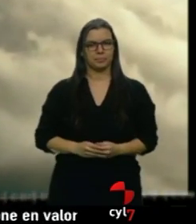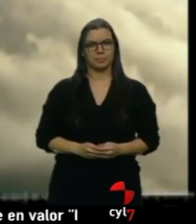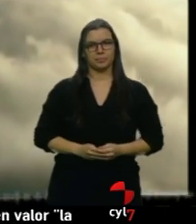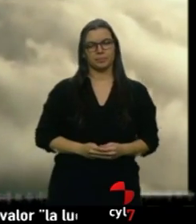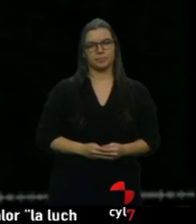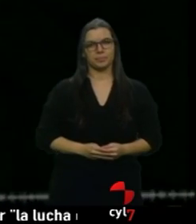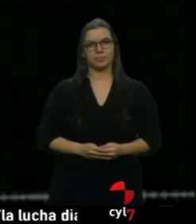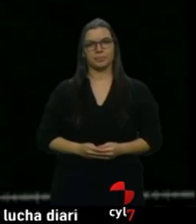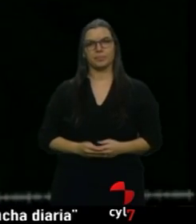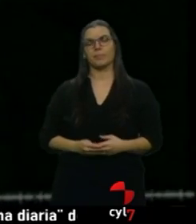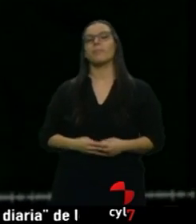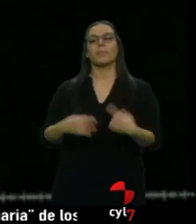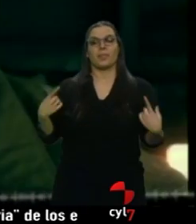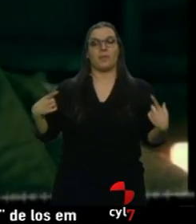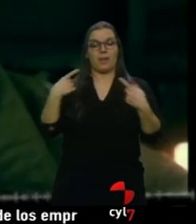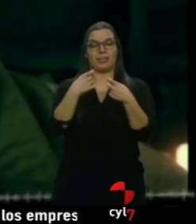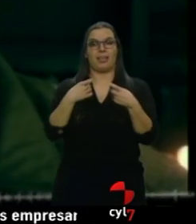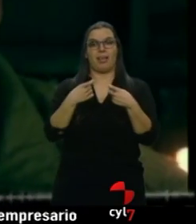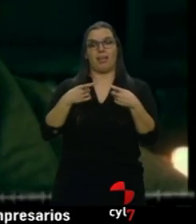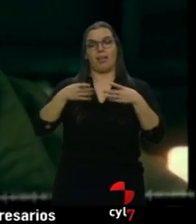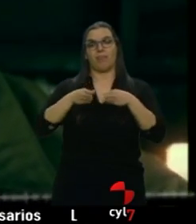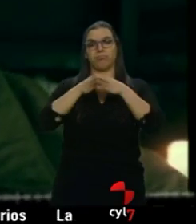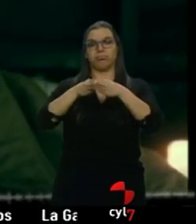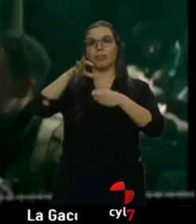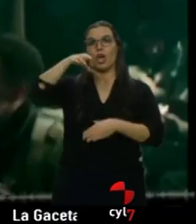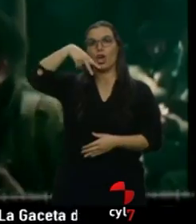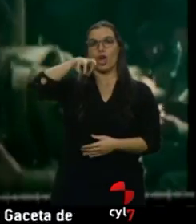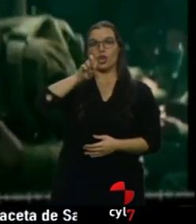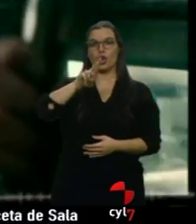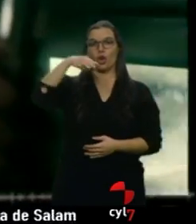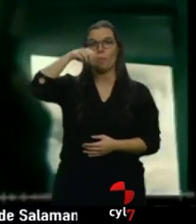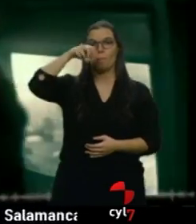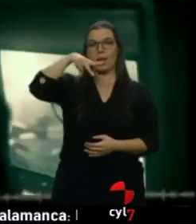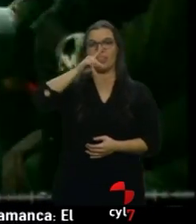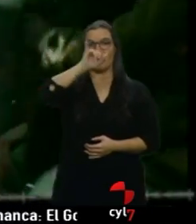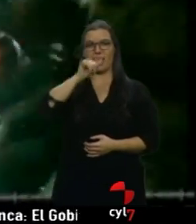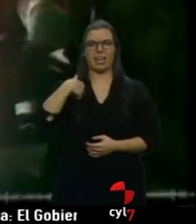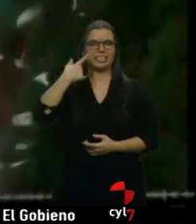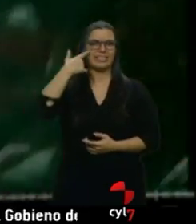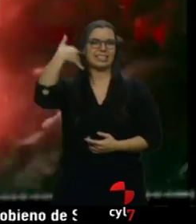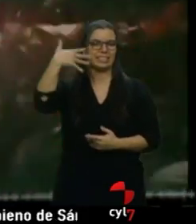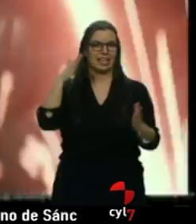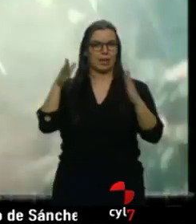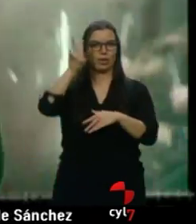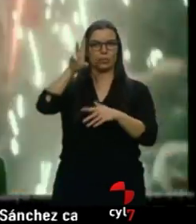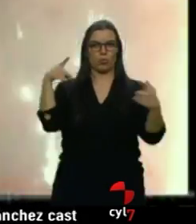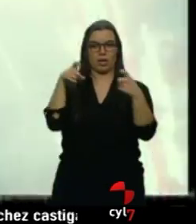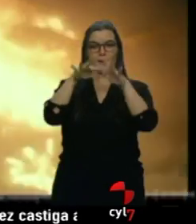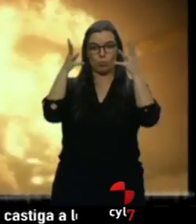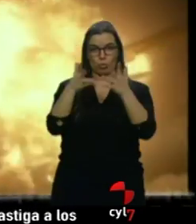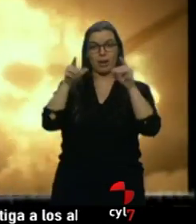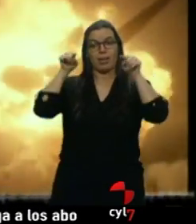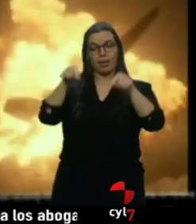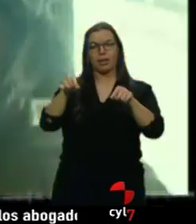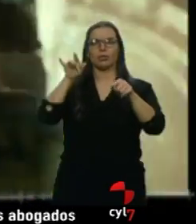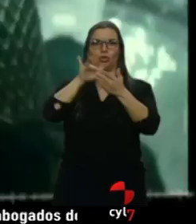la batalla de Normandía es uno de los grandes hitos de la Segunda Guerra Mundial y ahora estoy aquí en ese escenario nos sitúa este thriller